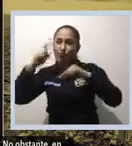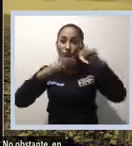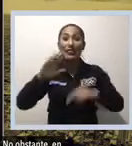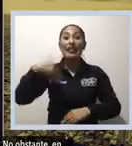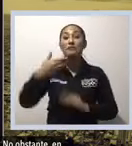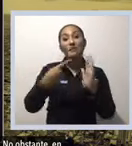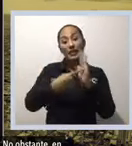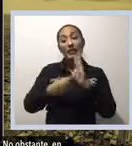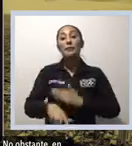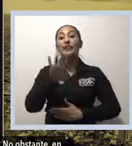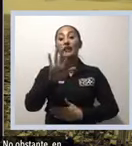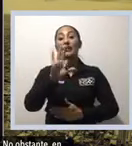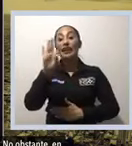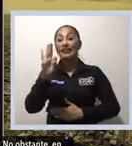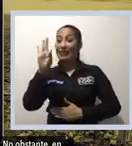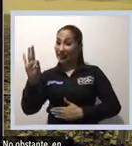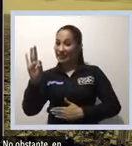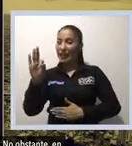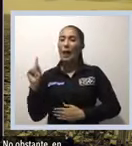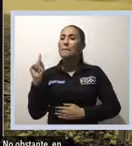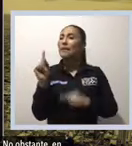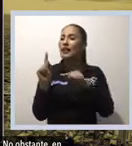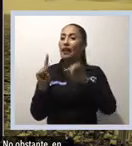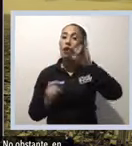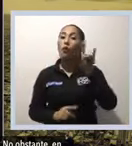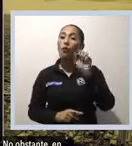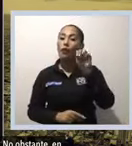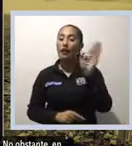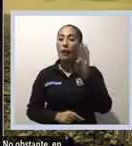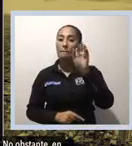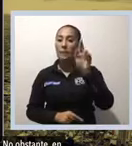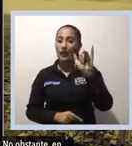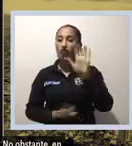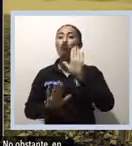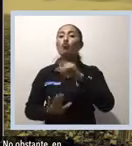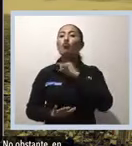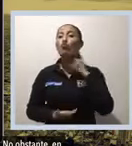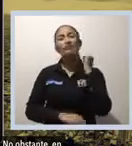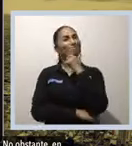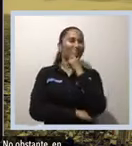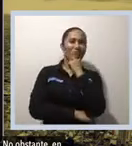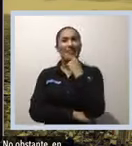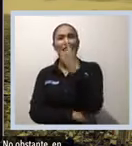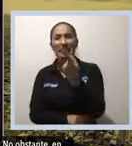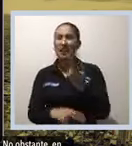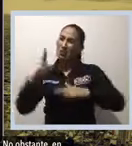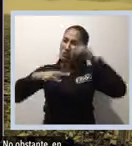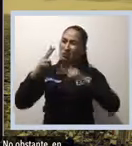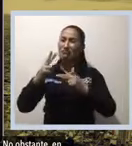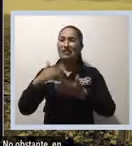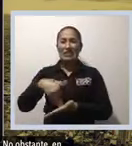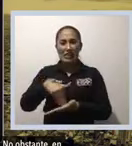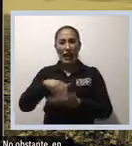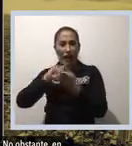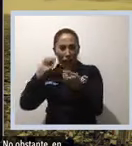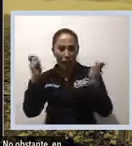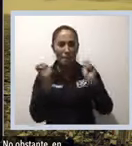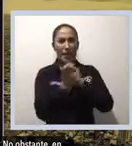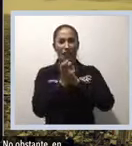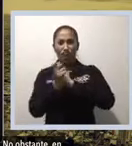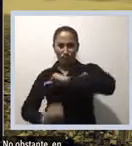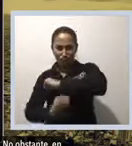Ese templo comienza su construcción, su techo se desploma. No obstante, en 1562, el Papa Pío VI